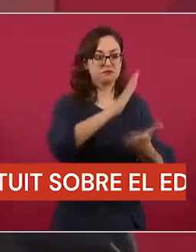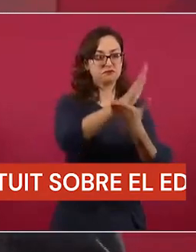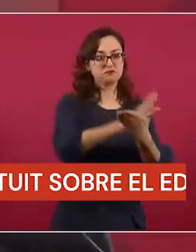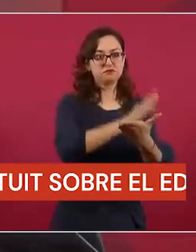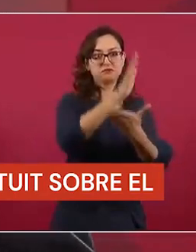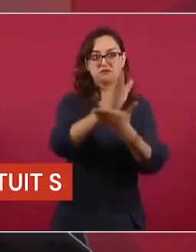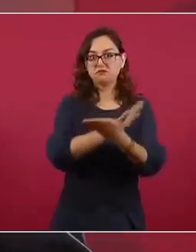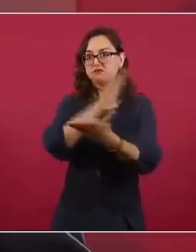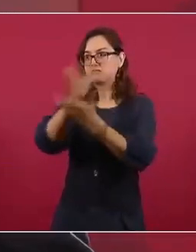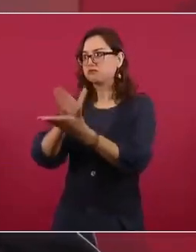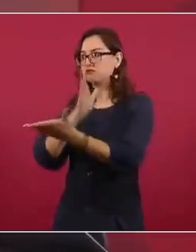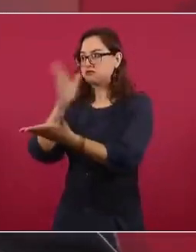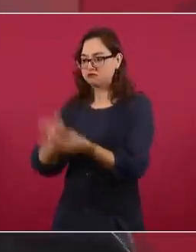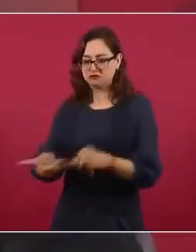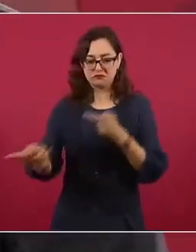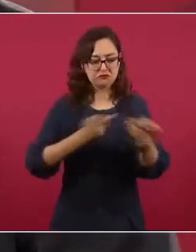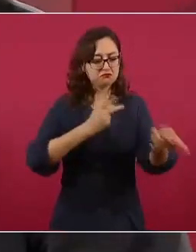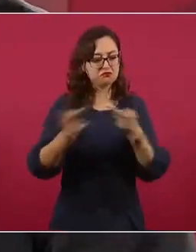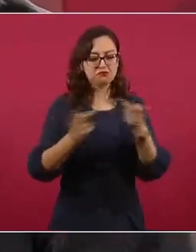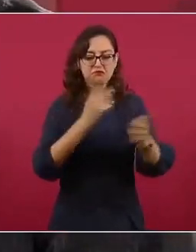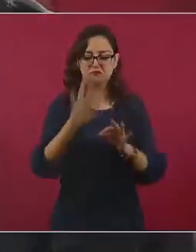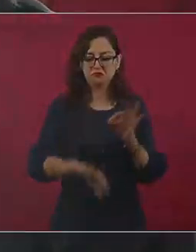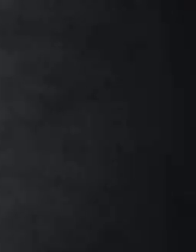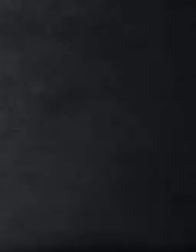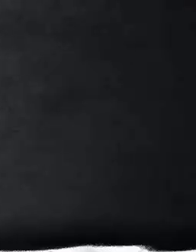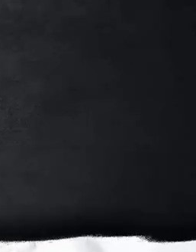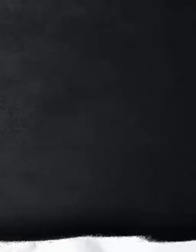los fondos, tenemos los recursos.